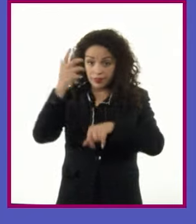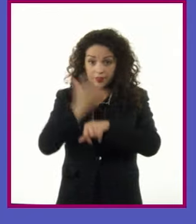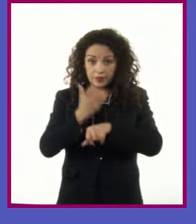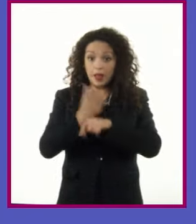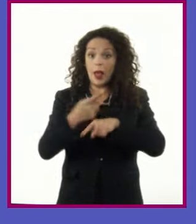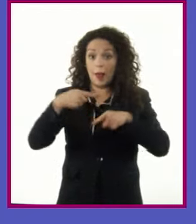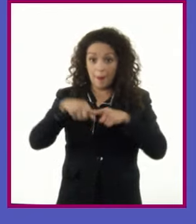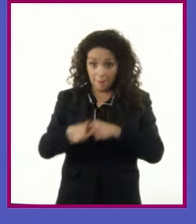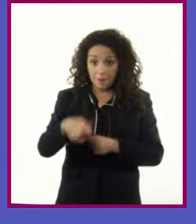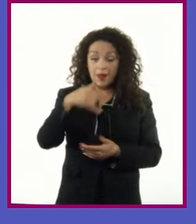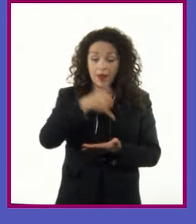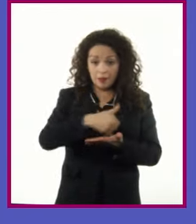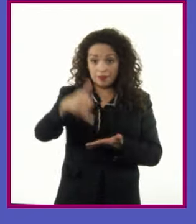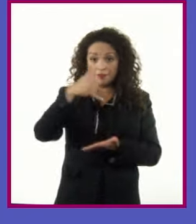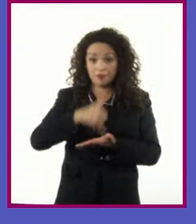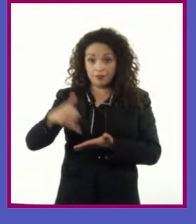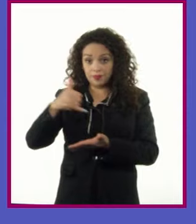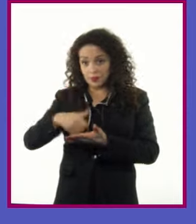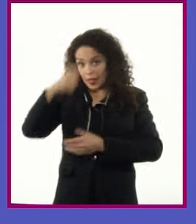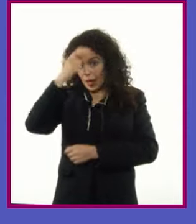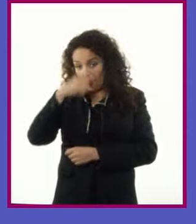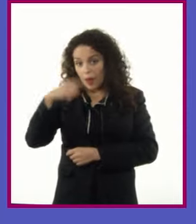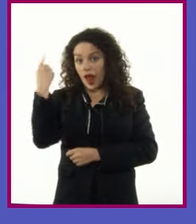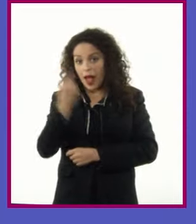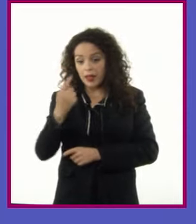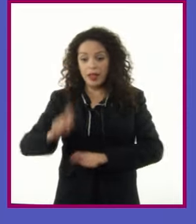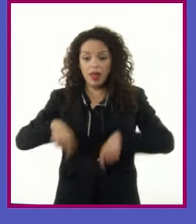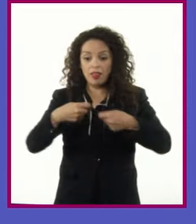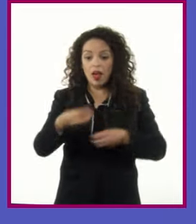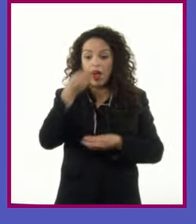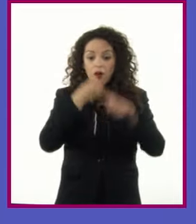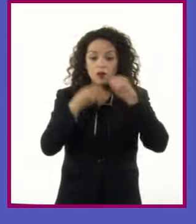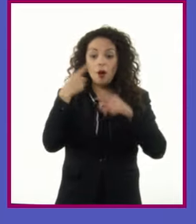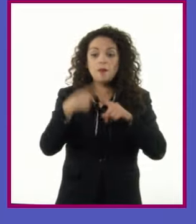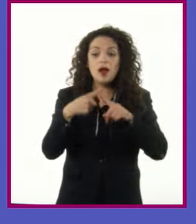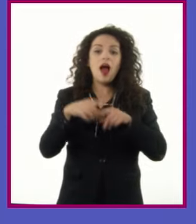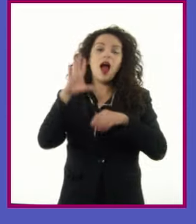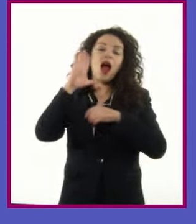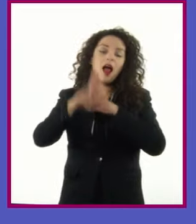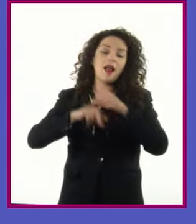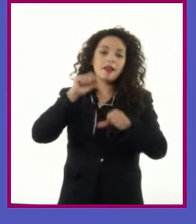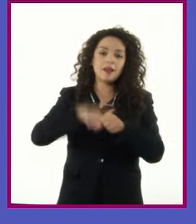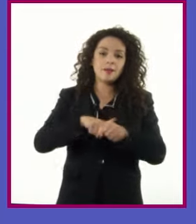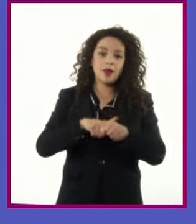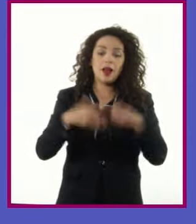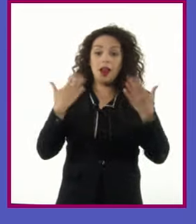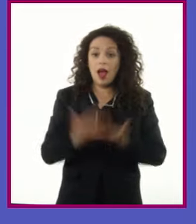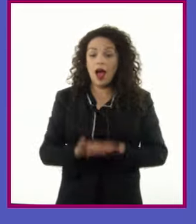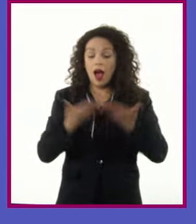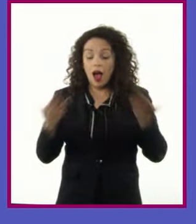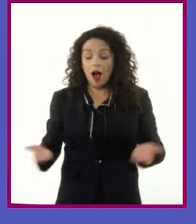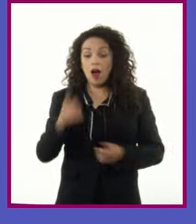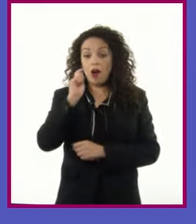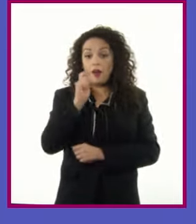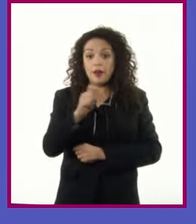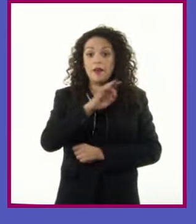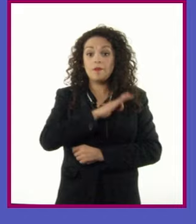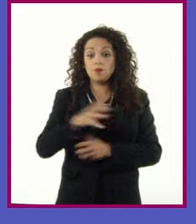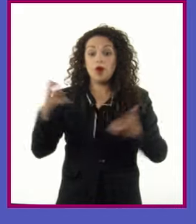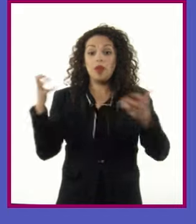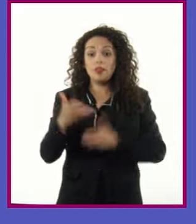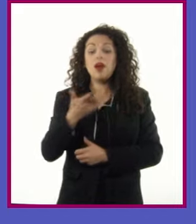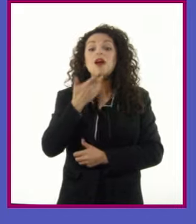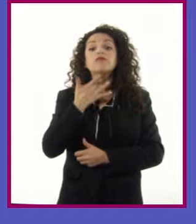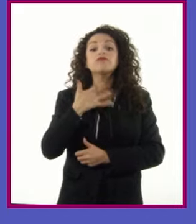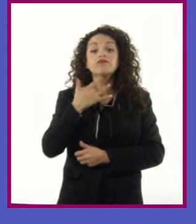a cultivarla Para destinarla como alimento para los animales Hoy en día se experimenta para producir combustibles